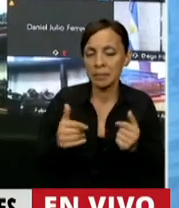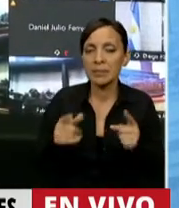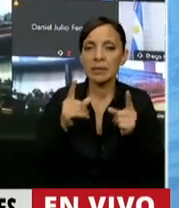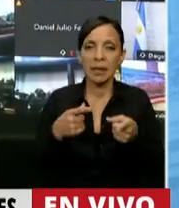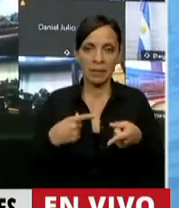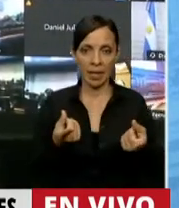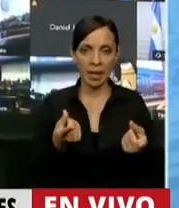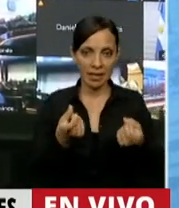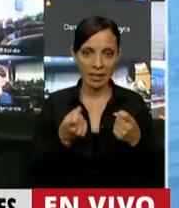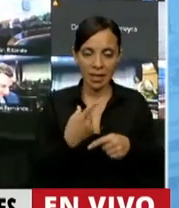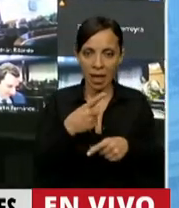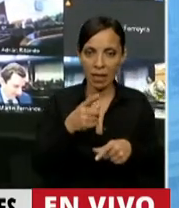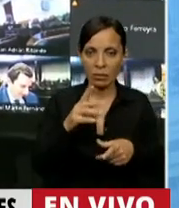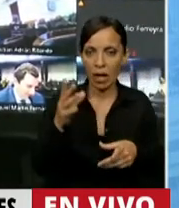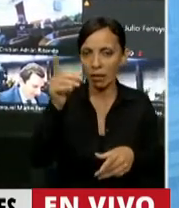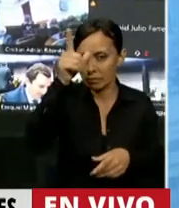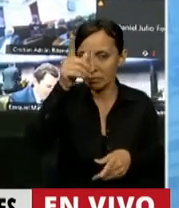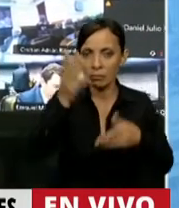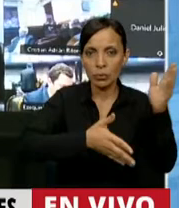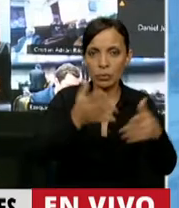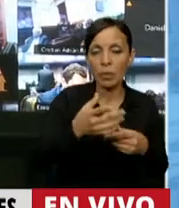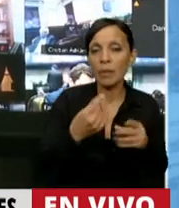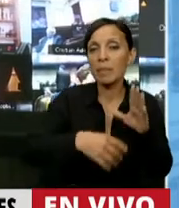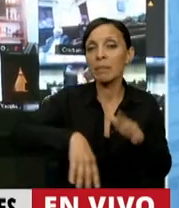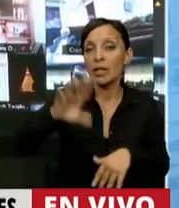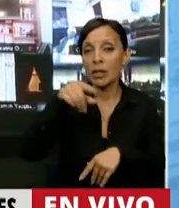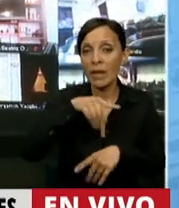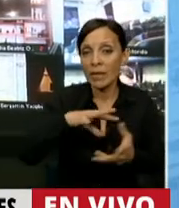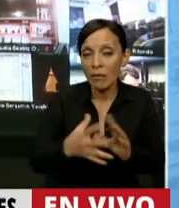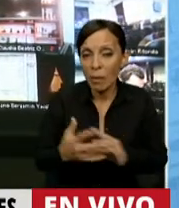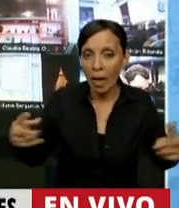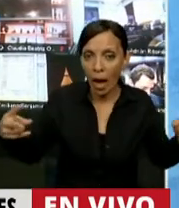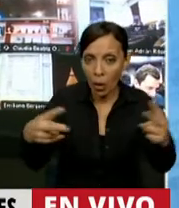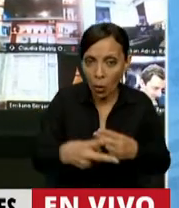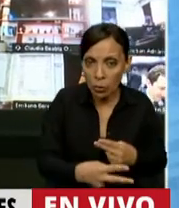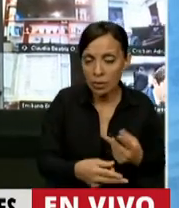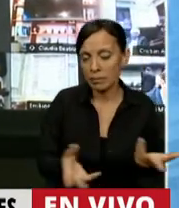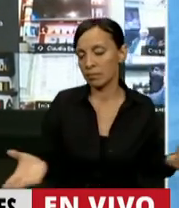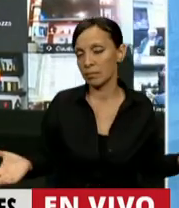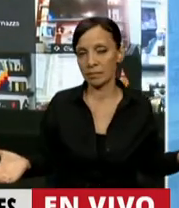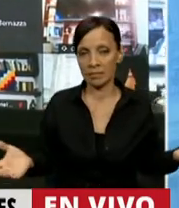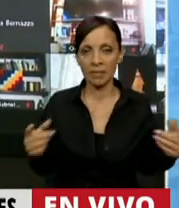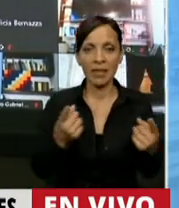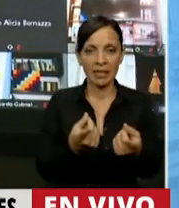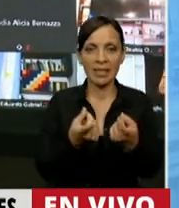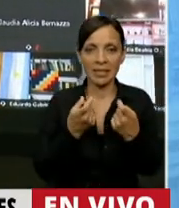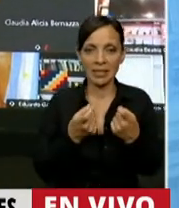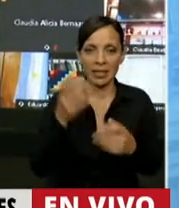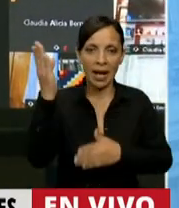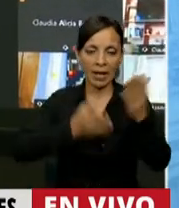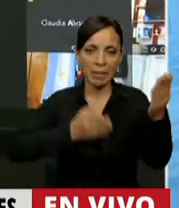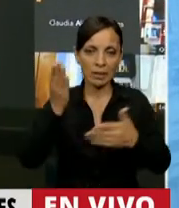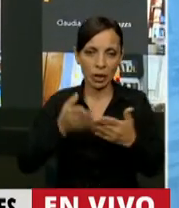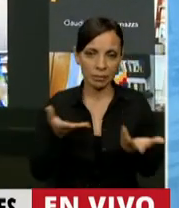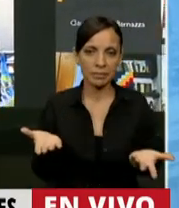fuerza represiva porque la mayoría de estas cosas no pasan si no es con represión